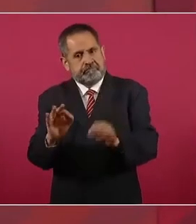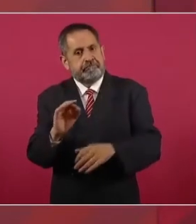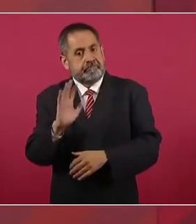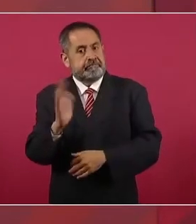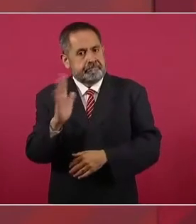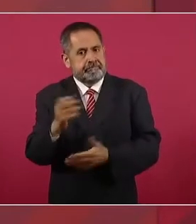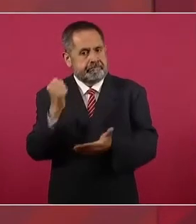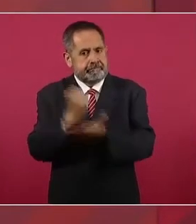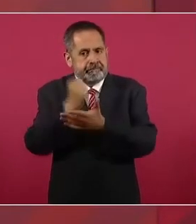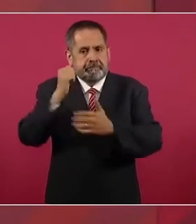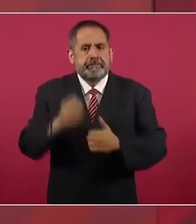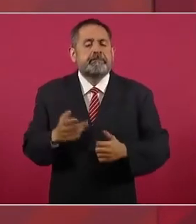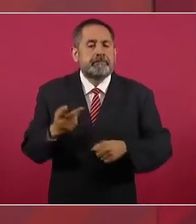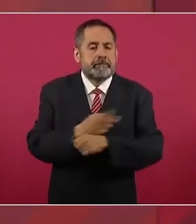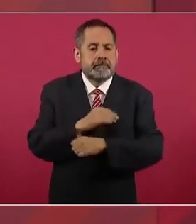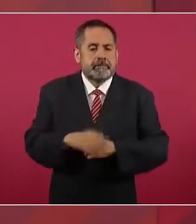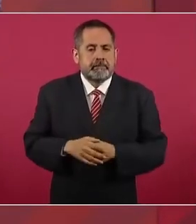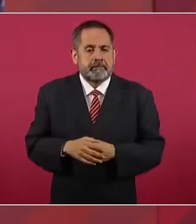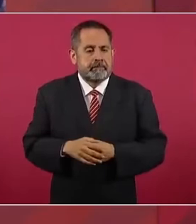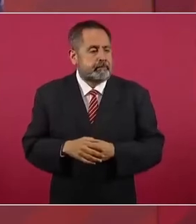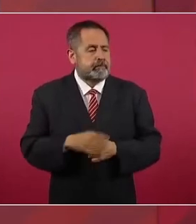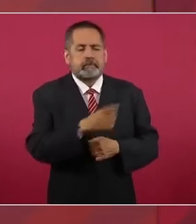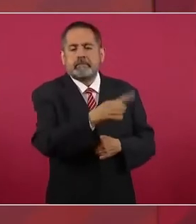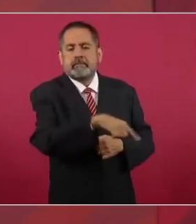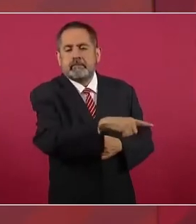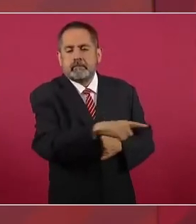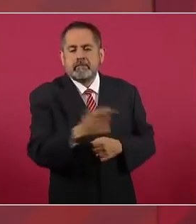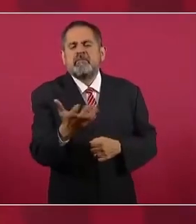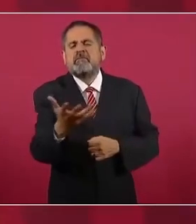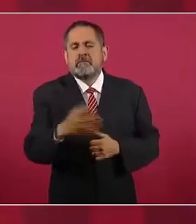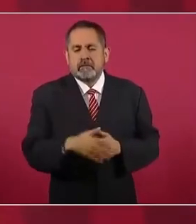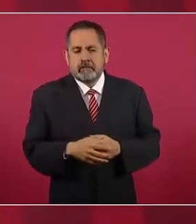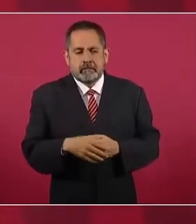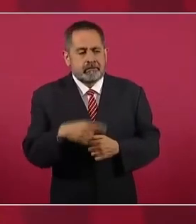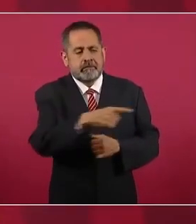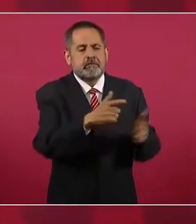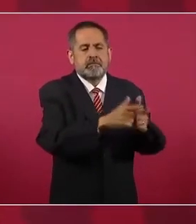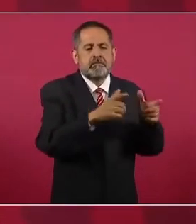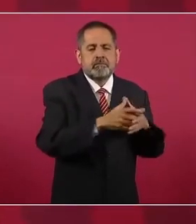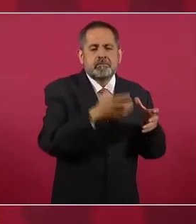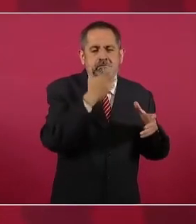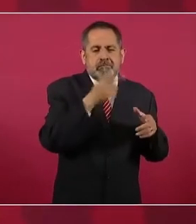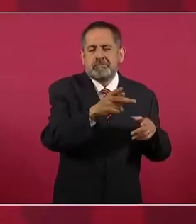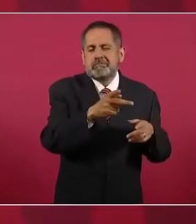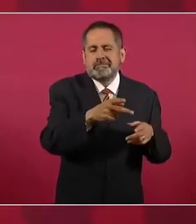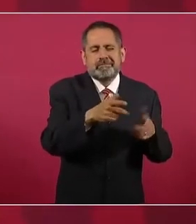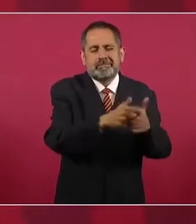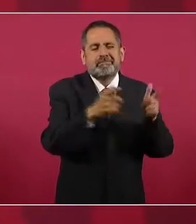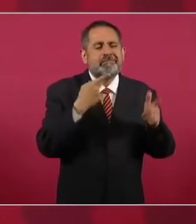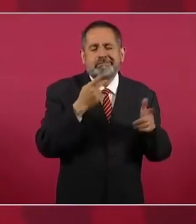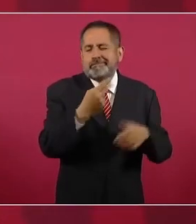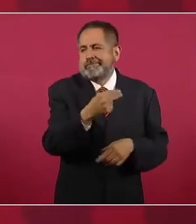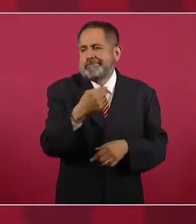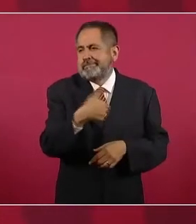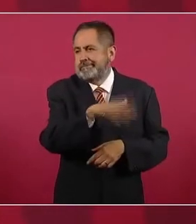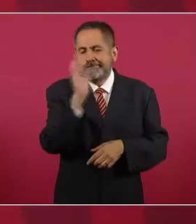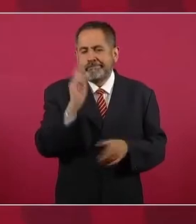¿Qué creen ustedes que hicieron los de un partido conservador que ni quiero mencionar?